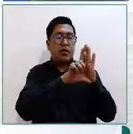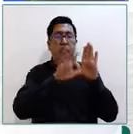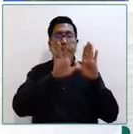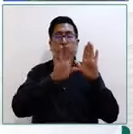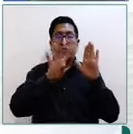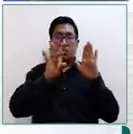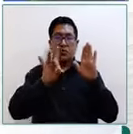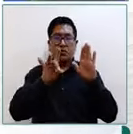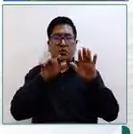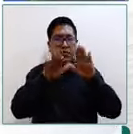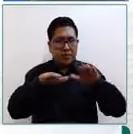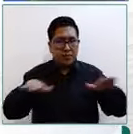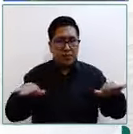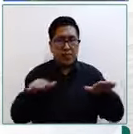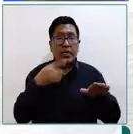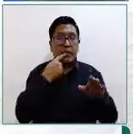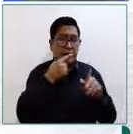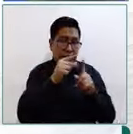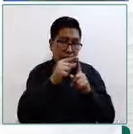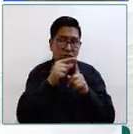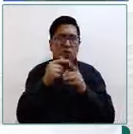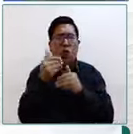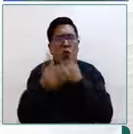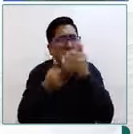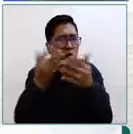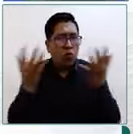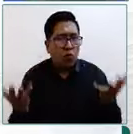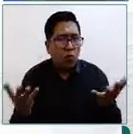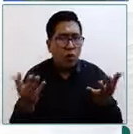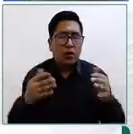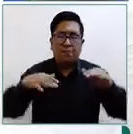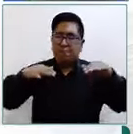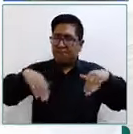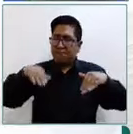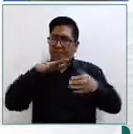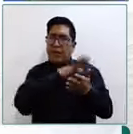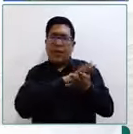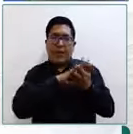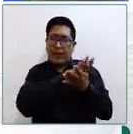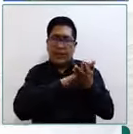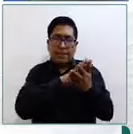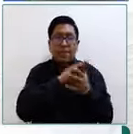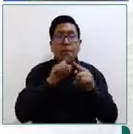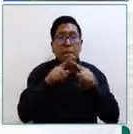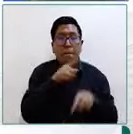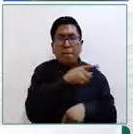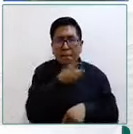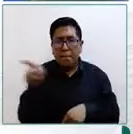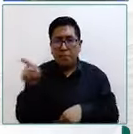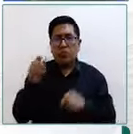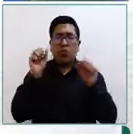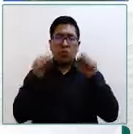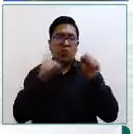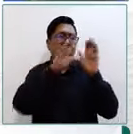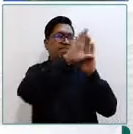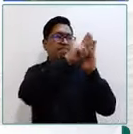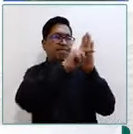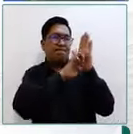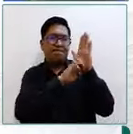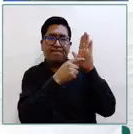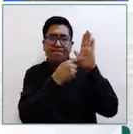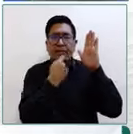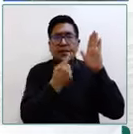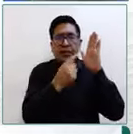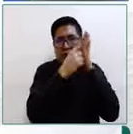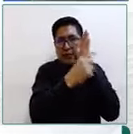reintegración familiar, es decir, cuáles son los pasos. Sin embargo, es importante que consideremos que desde nuestra Constitución Política del